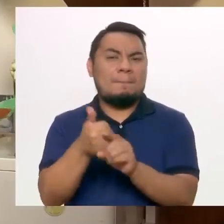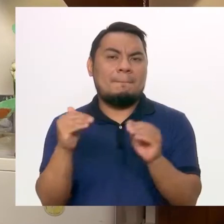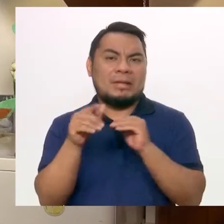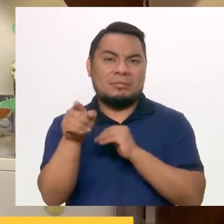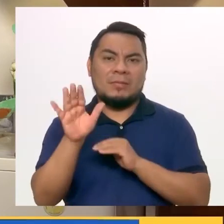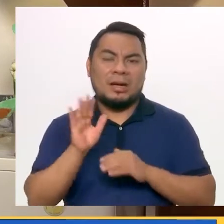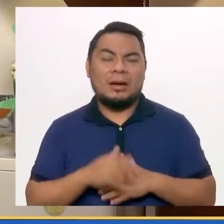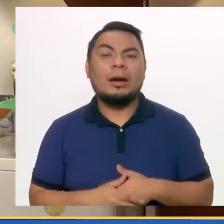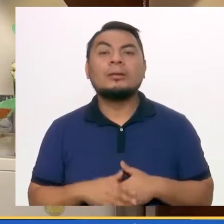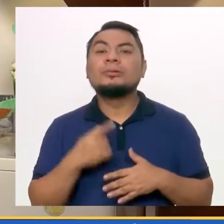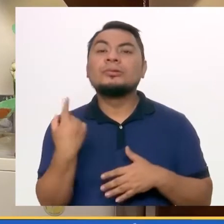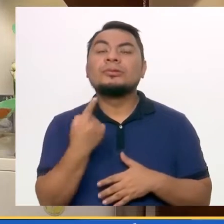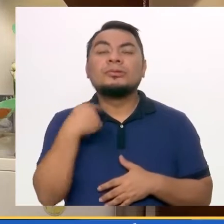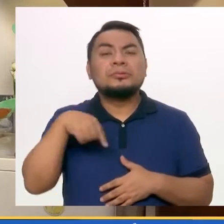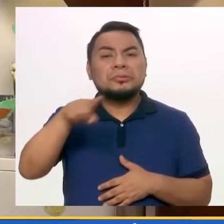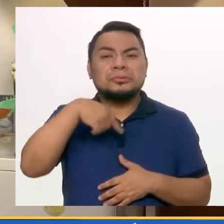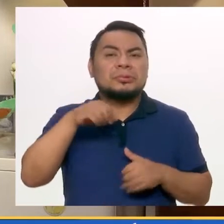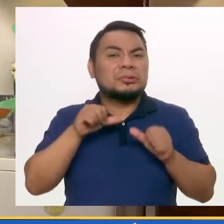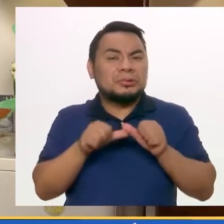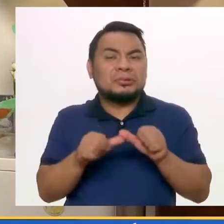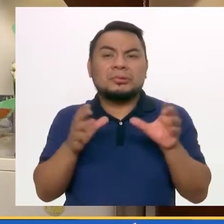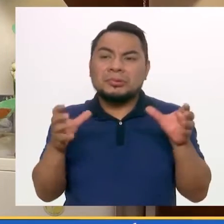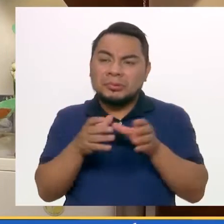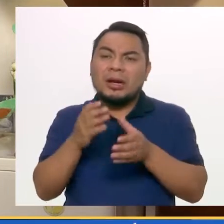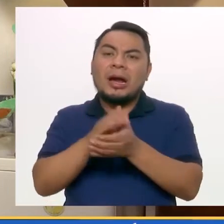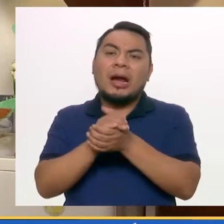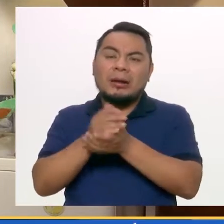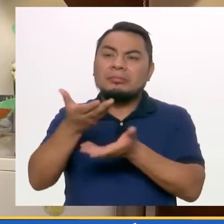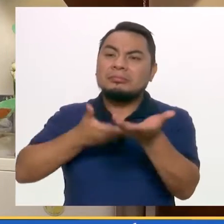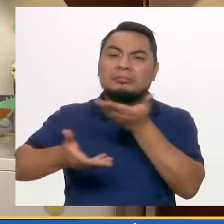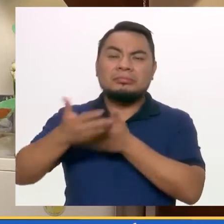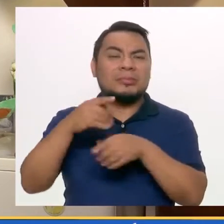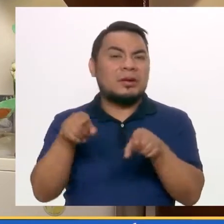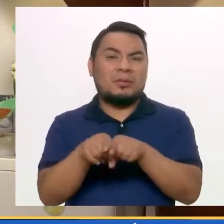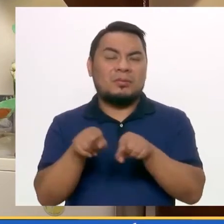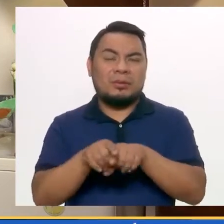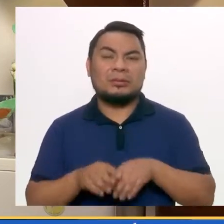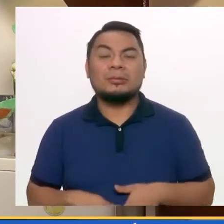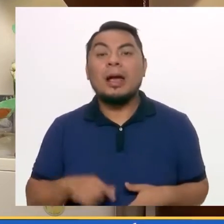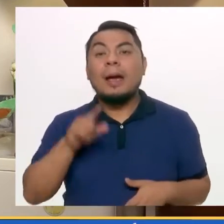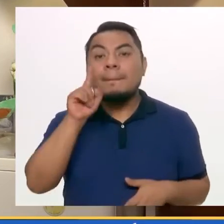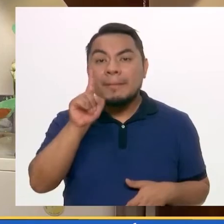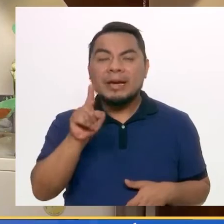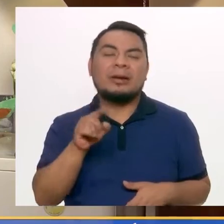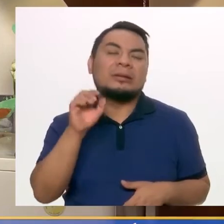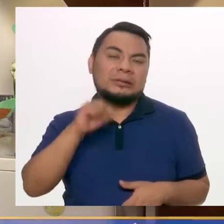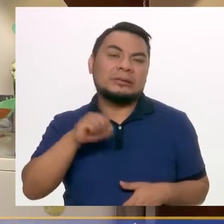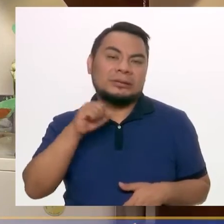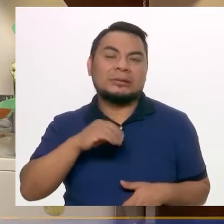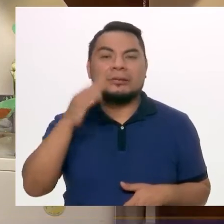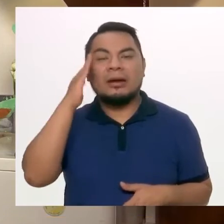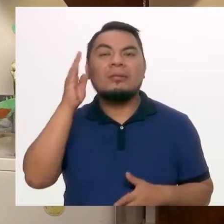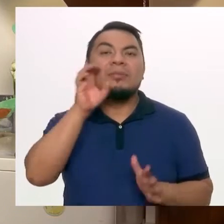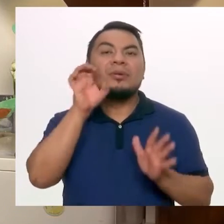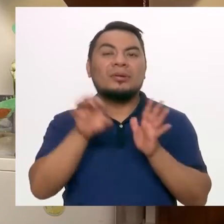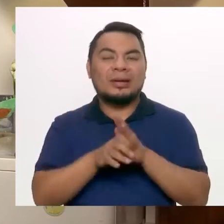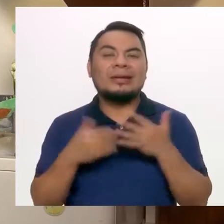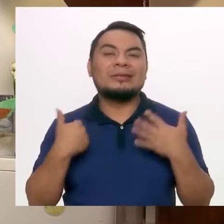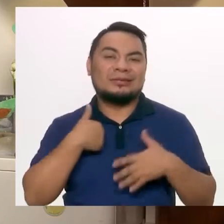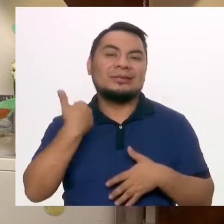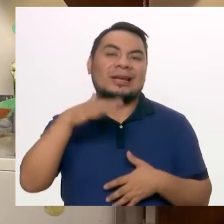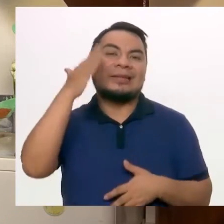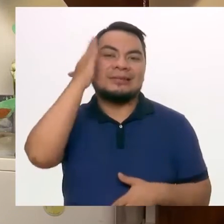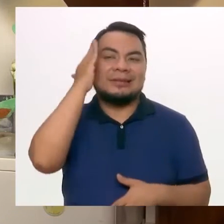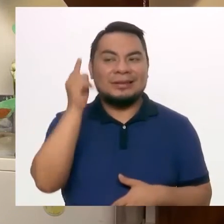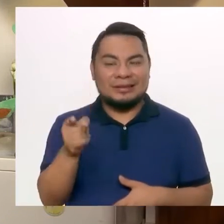siendo la misma, entonces sí le hemos, sigo teniendo el mismo trato, pero de todas maneras, por ejemplo,